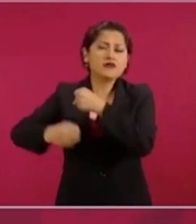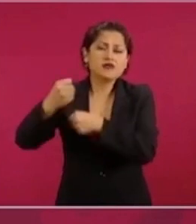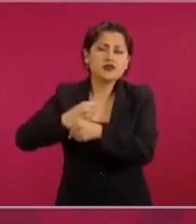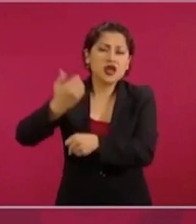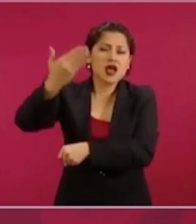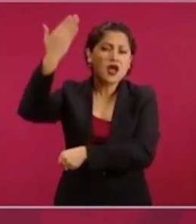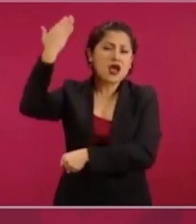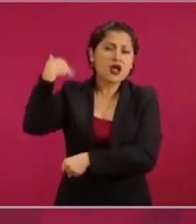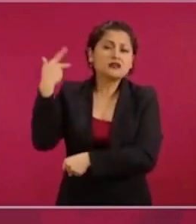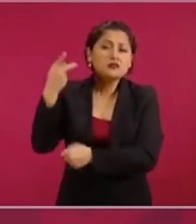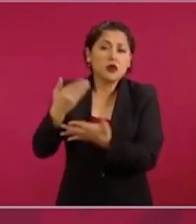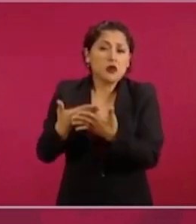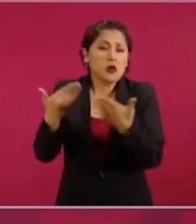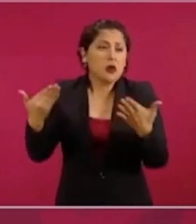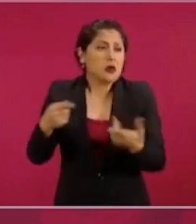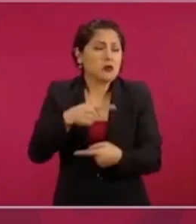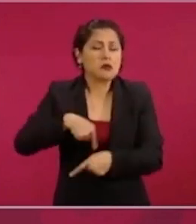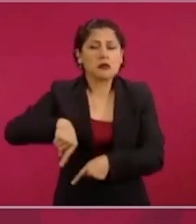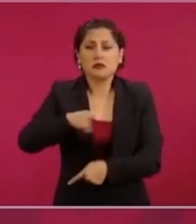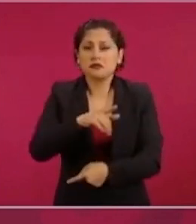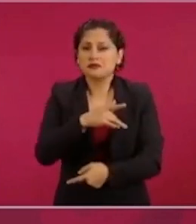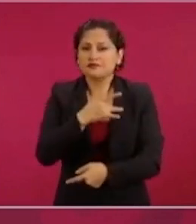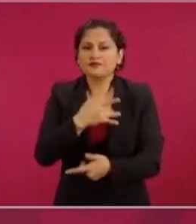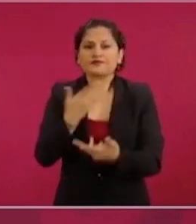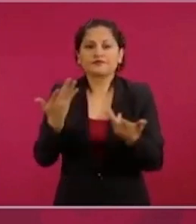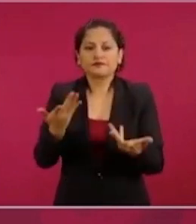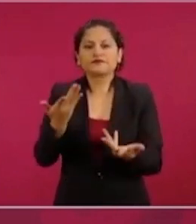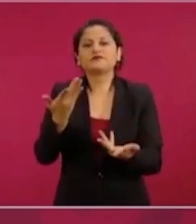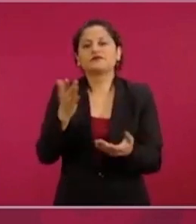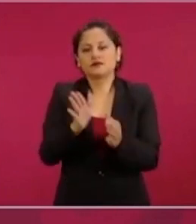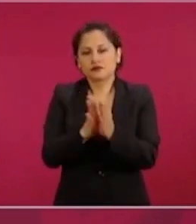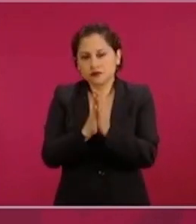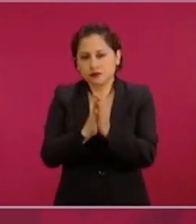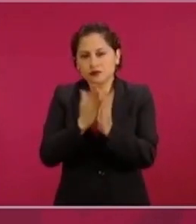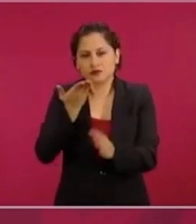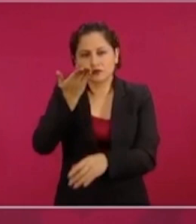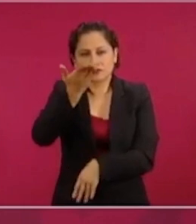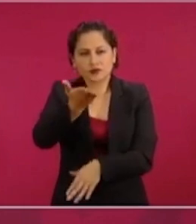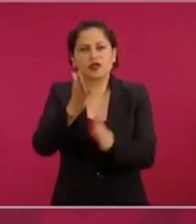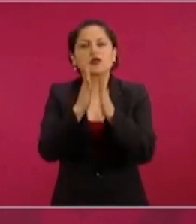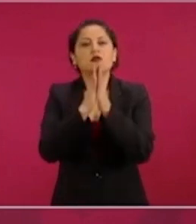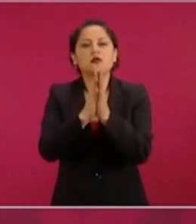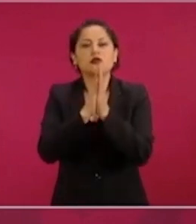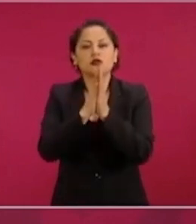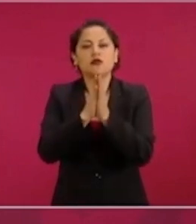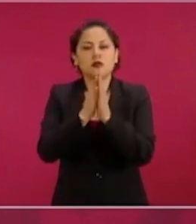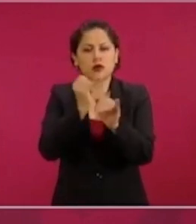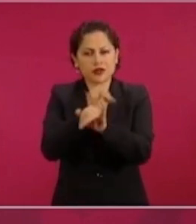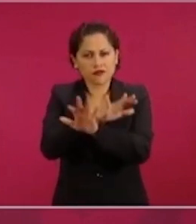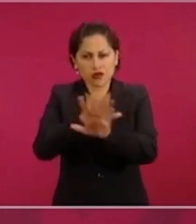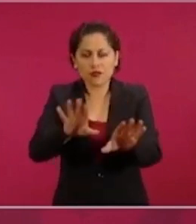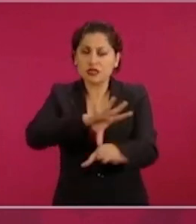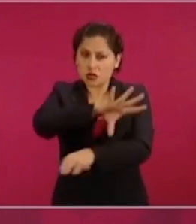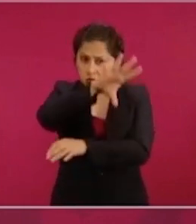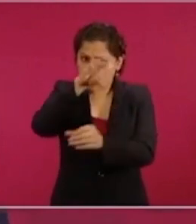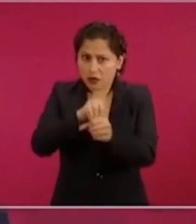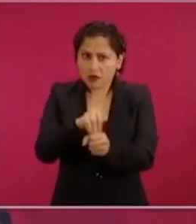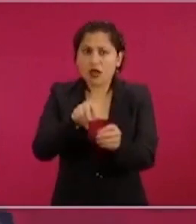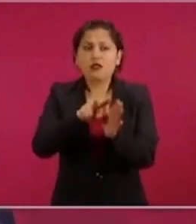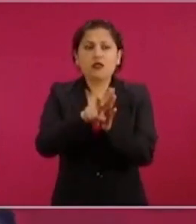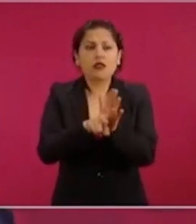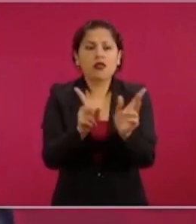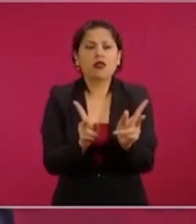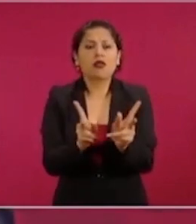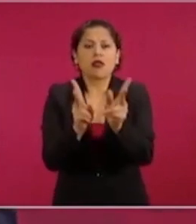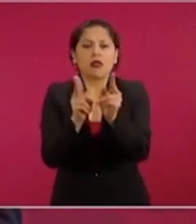que desde luego solicitarles, y sabemos que así es, que nos ayuden a difundir toda la información, todas estas verdades